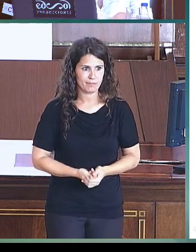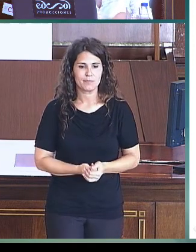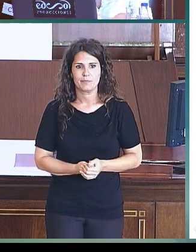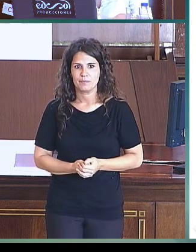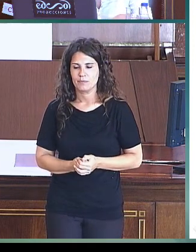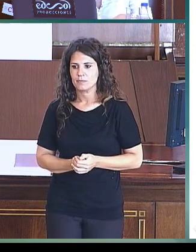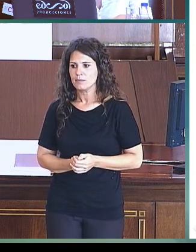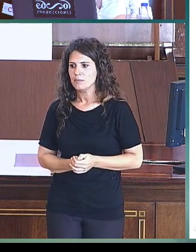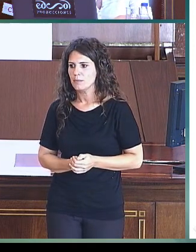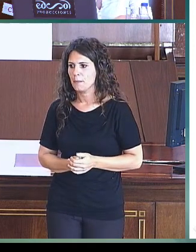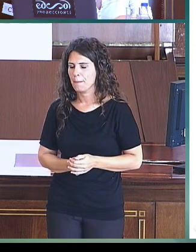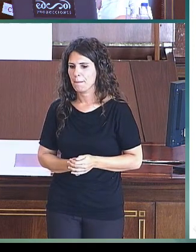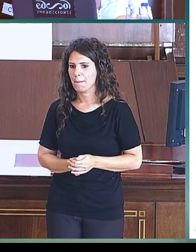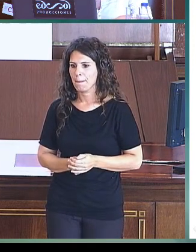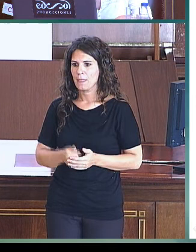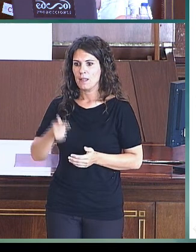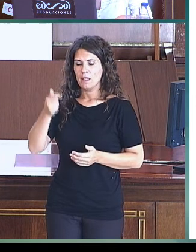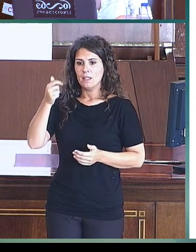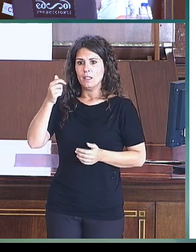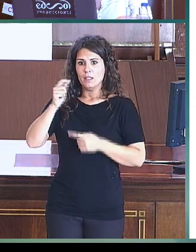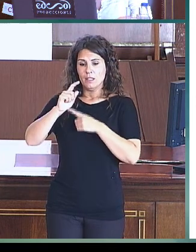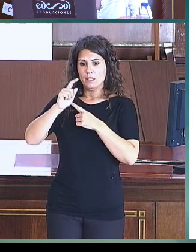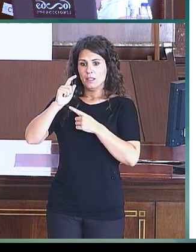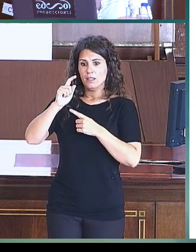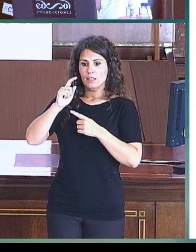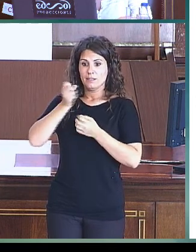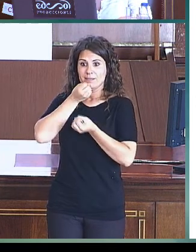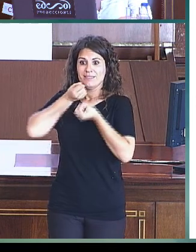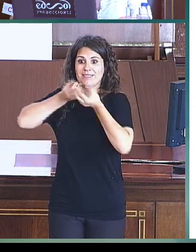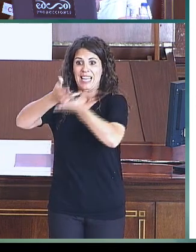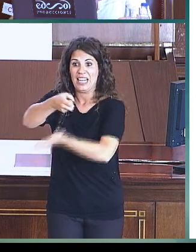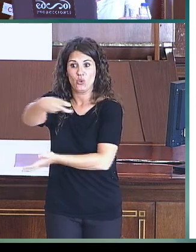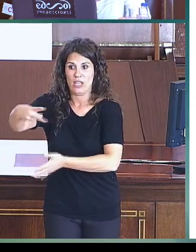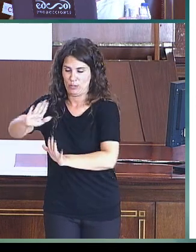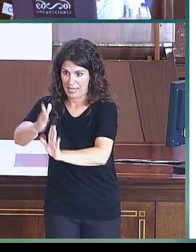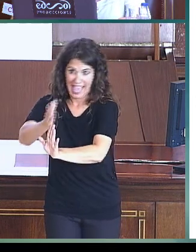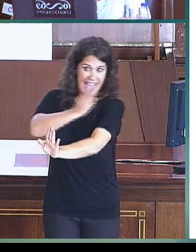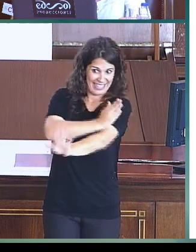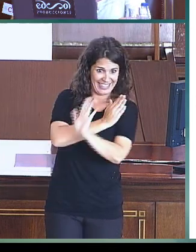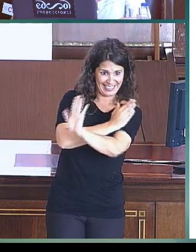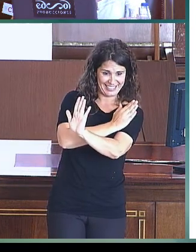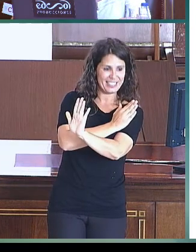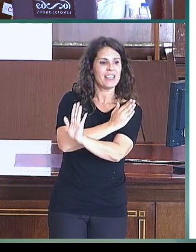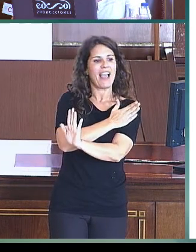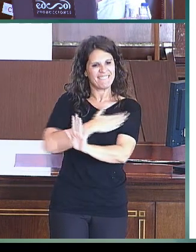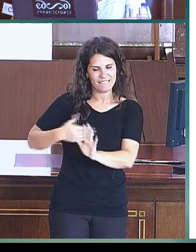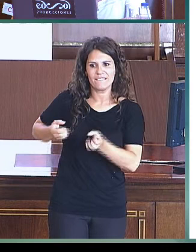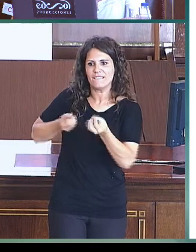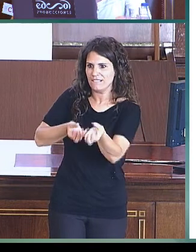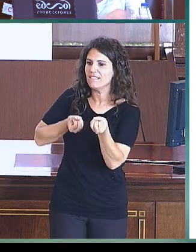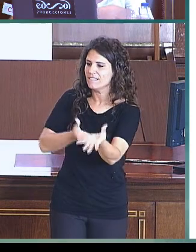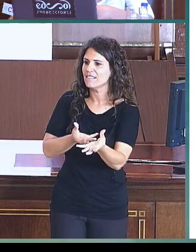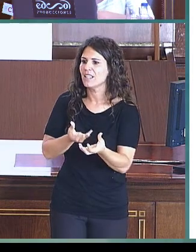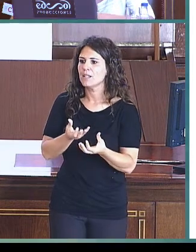Antes de nada, antes de pasar a comentaros los resultados, sí que os queríamos comentar